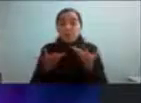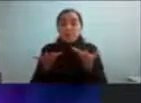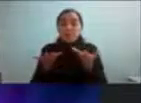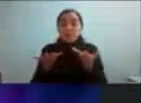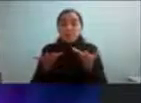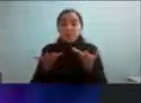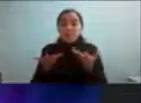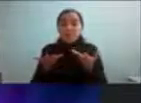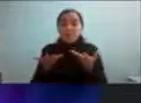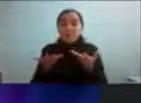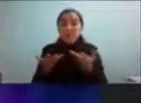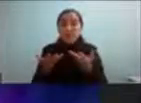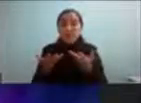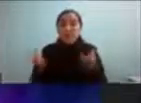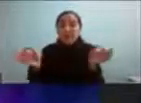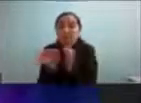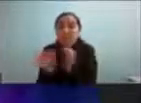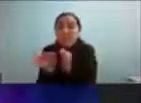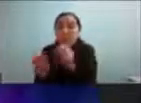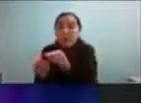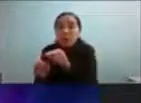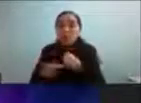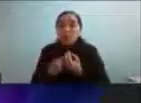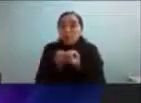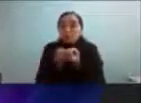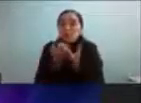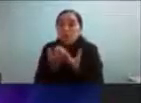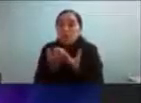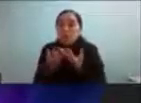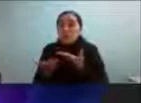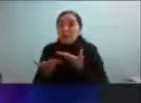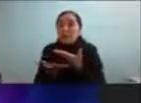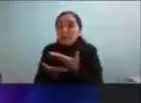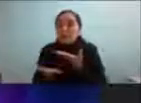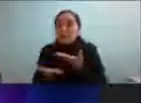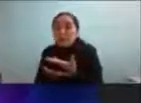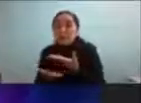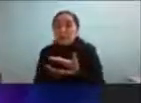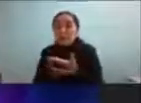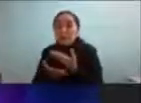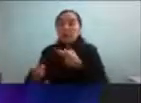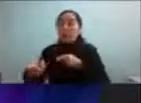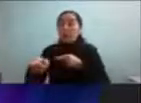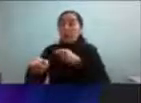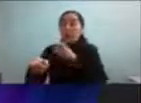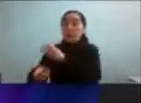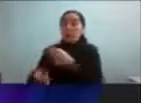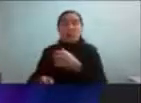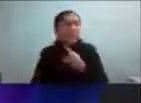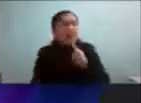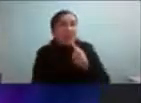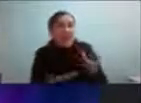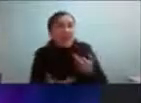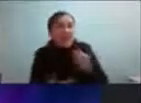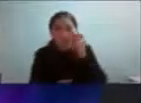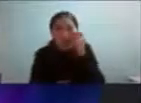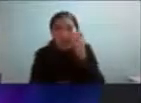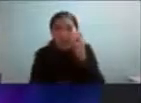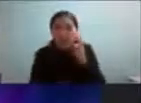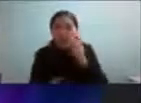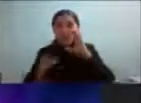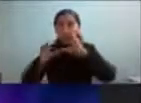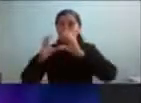hacerle entender a otras personas las cosas que necesitan y esas otras personas tampoco saben anticiparlas y hacia la desinformación genera